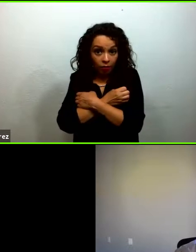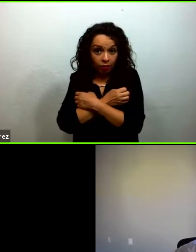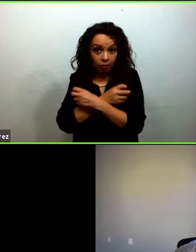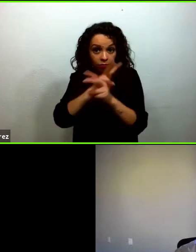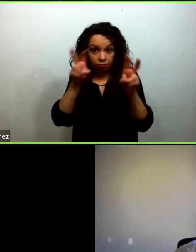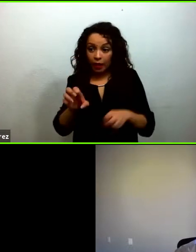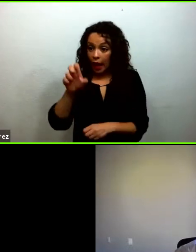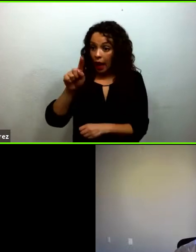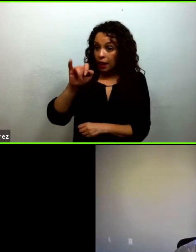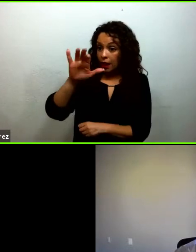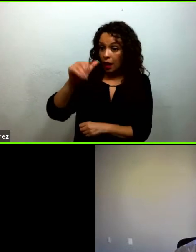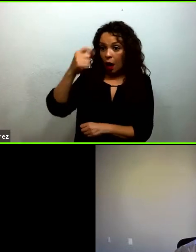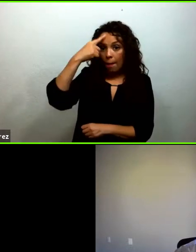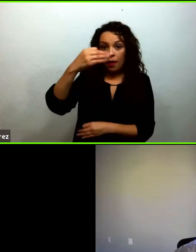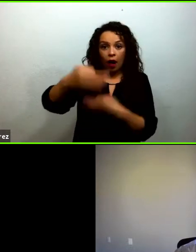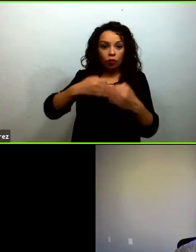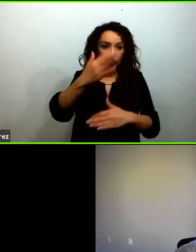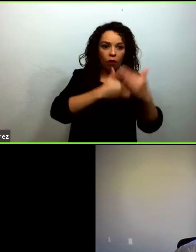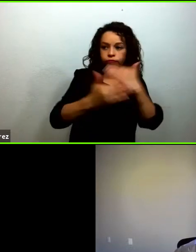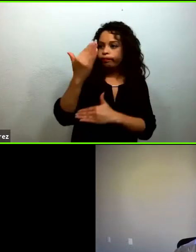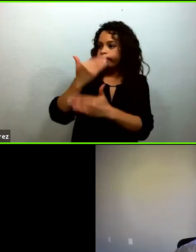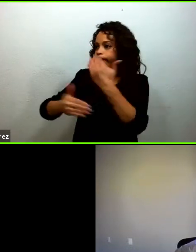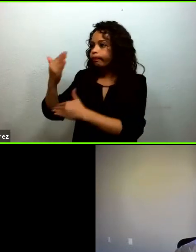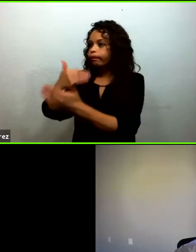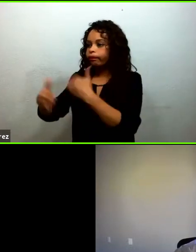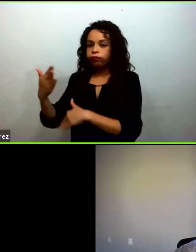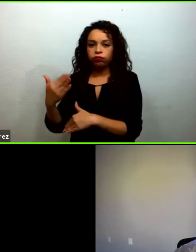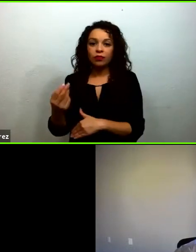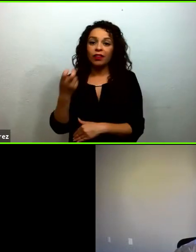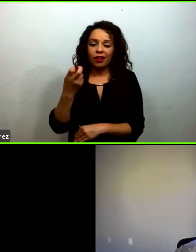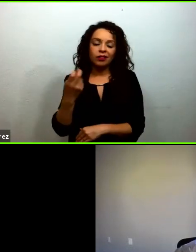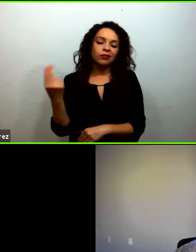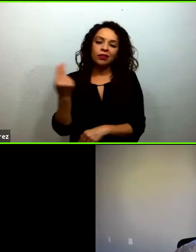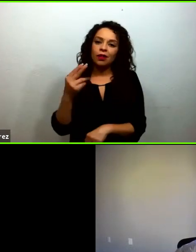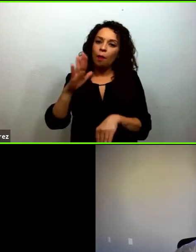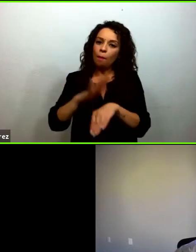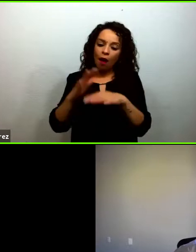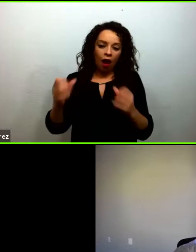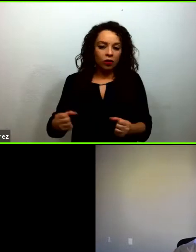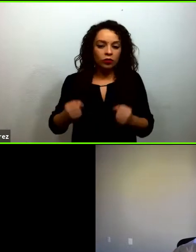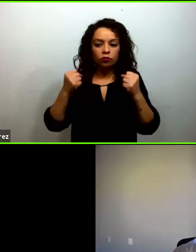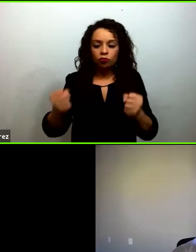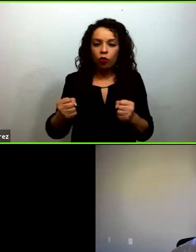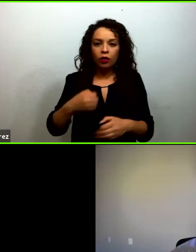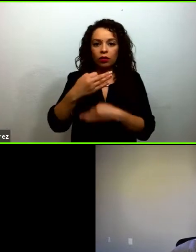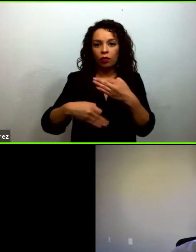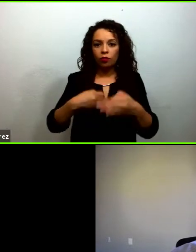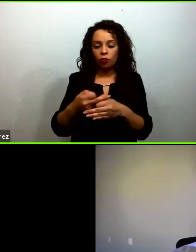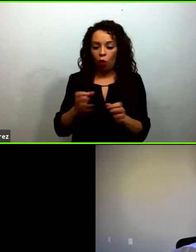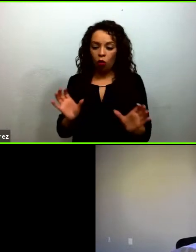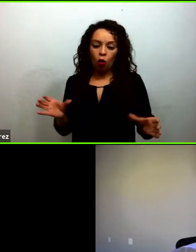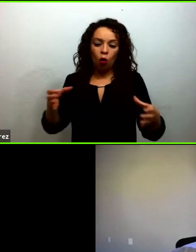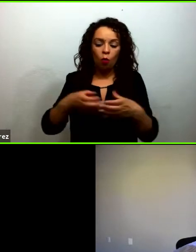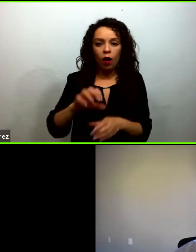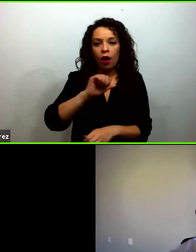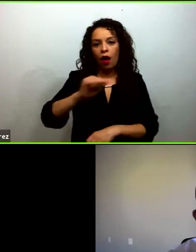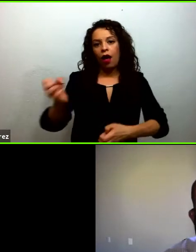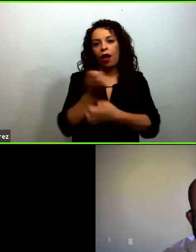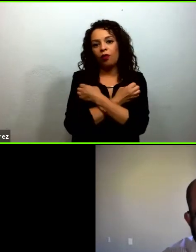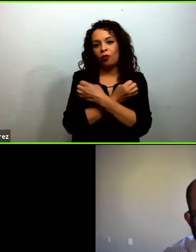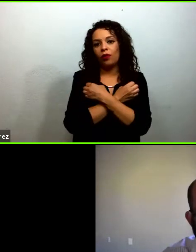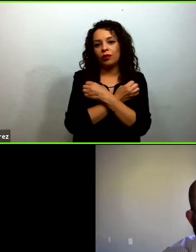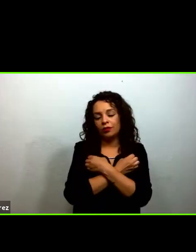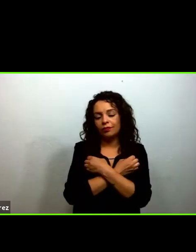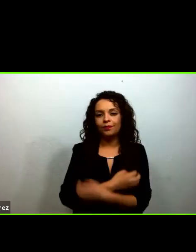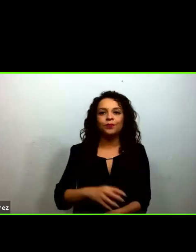para motivar estas alianzas, la solidaridad y fortalecer la comunidad educativa. Muchas gracias de